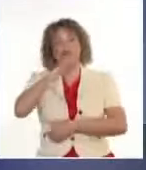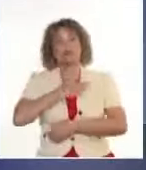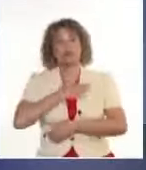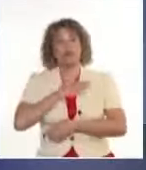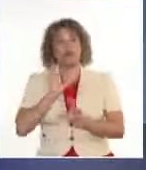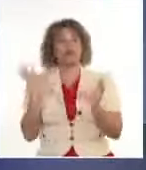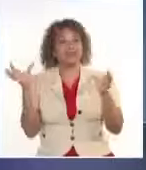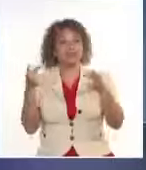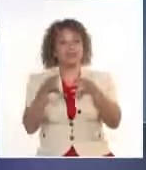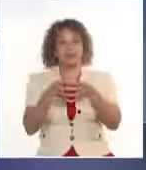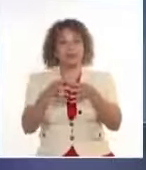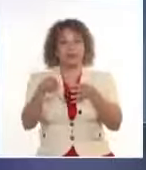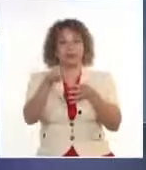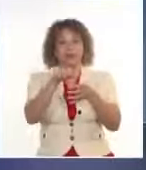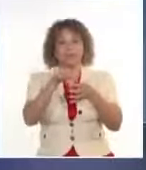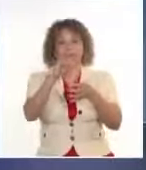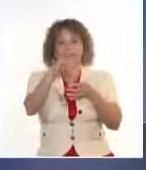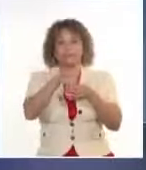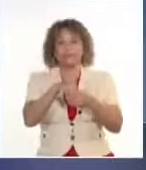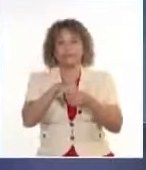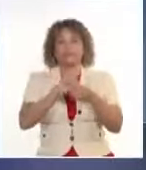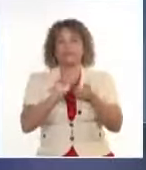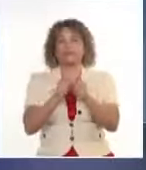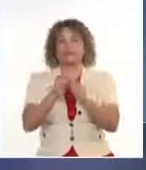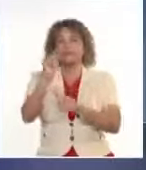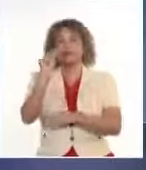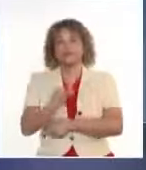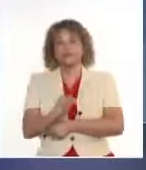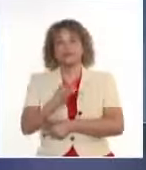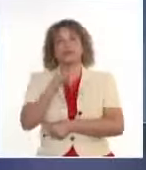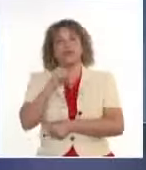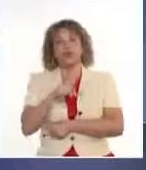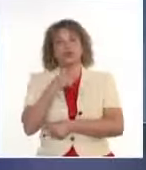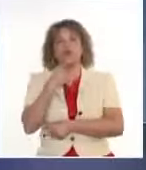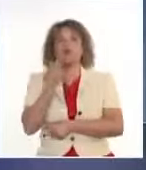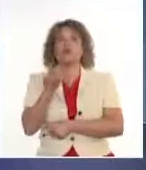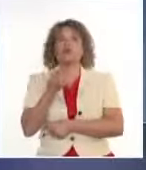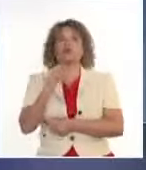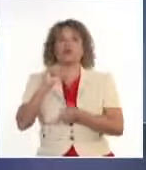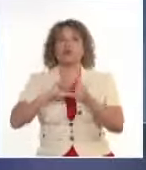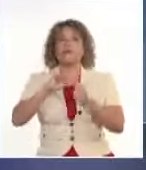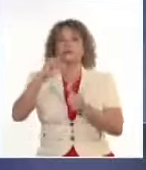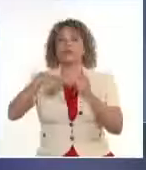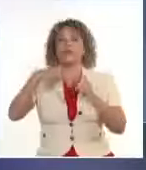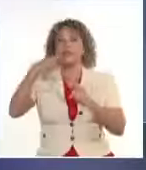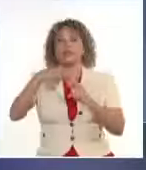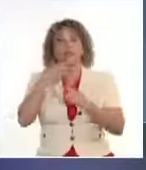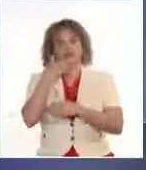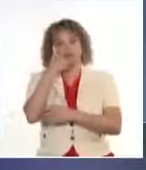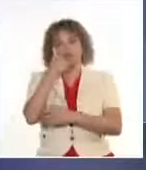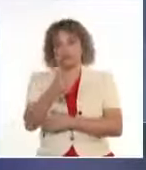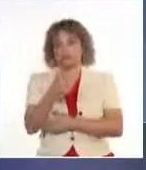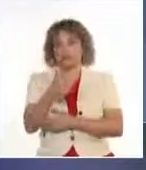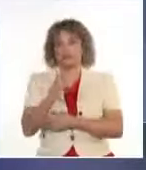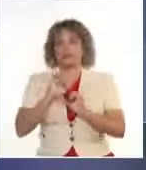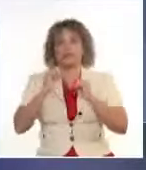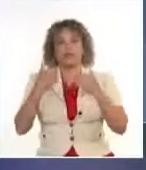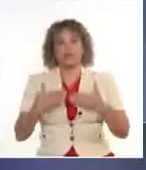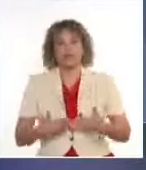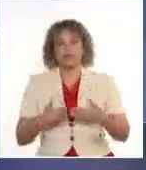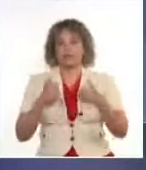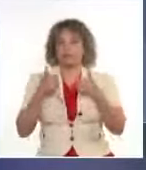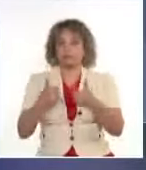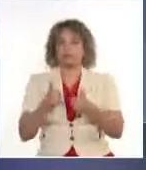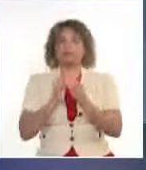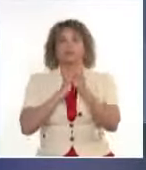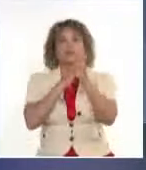conformada por exponentes del sistema deportivo cubano, sostuvo un comportamiento ético ajustado al juego limpio, la disciplina, el respeto